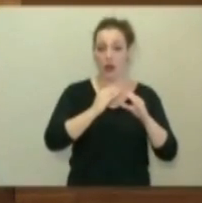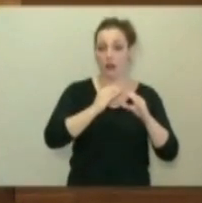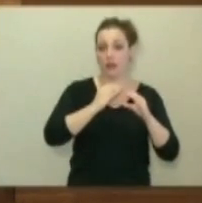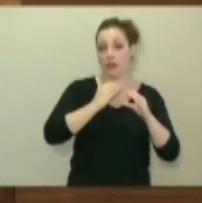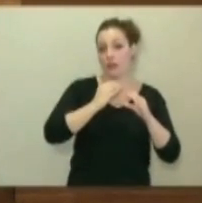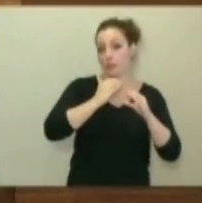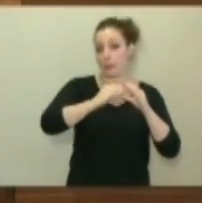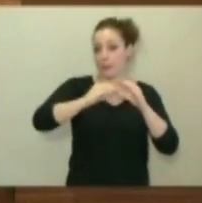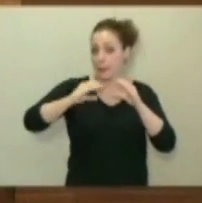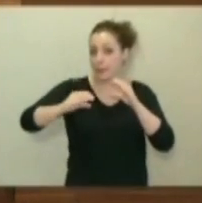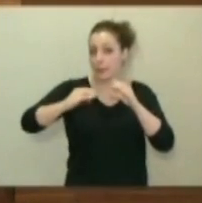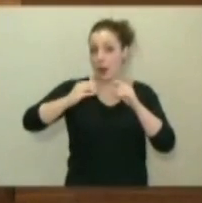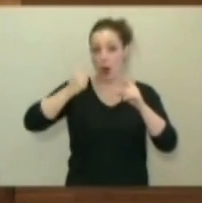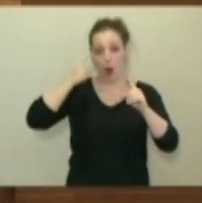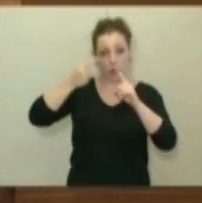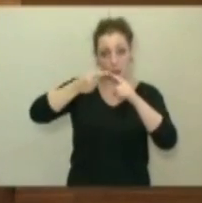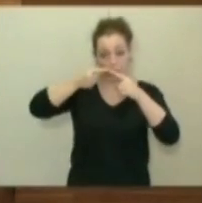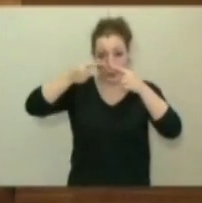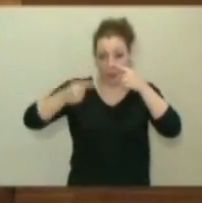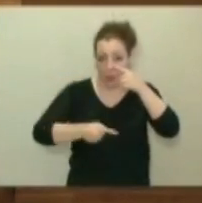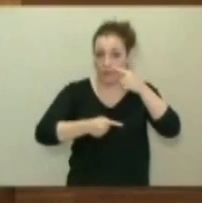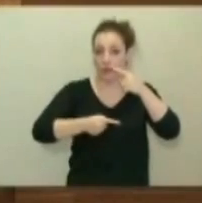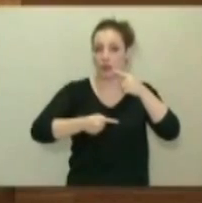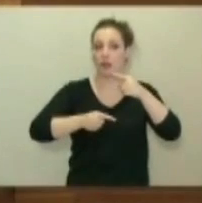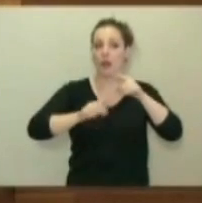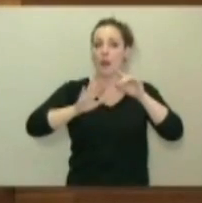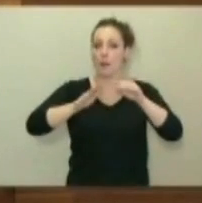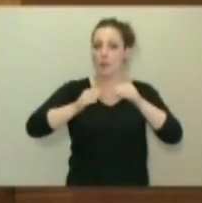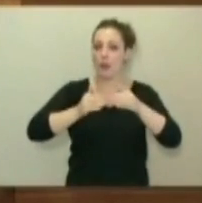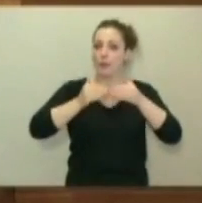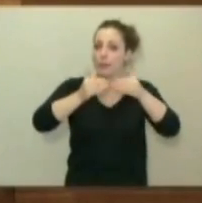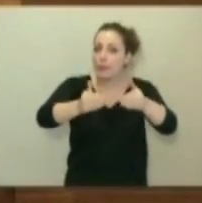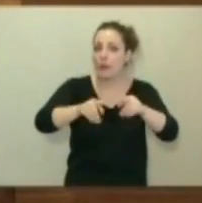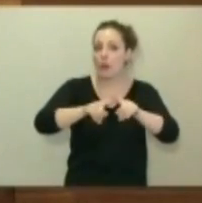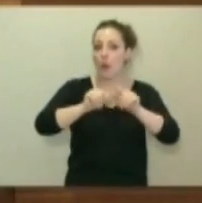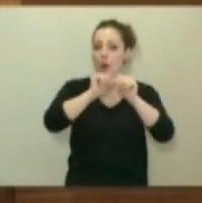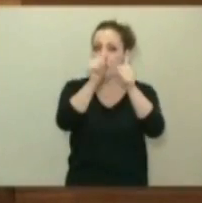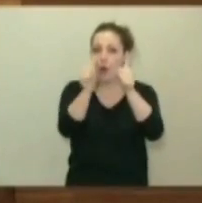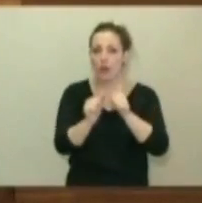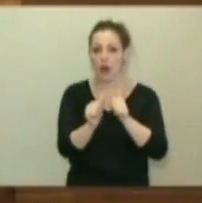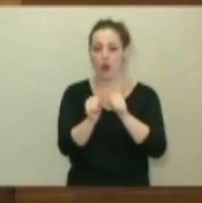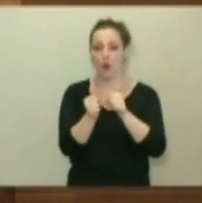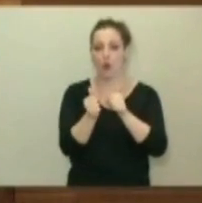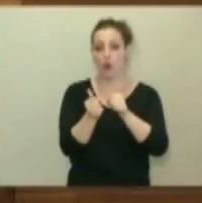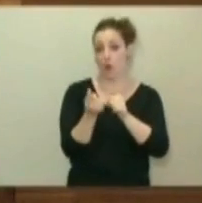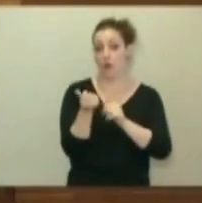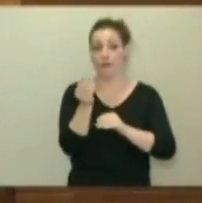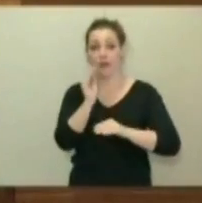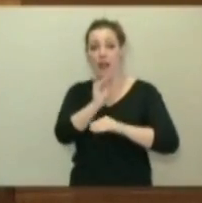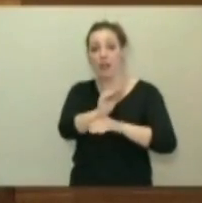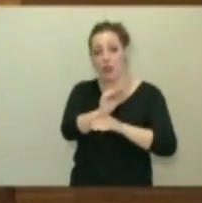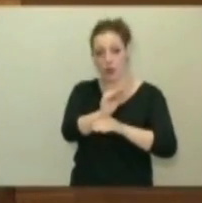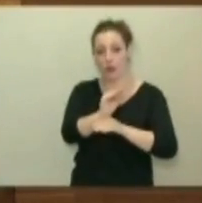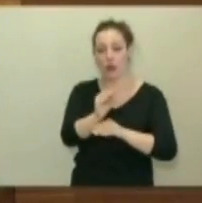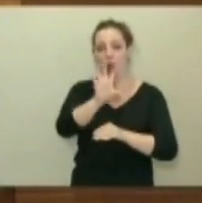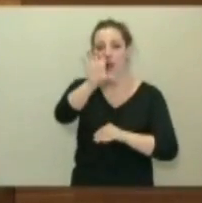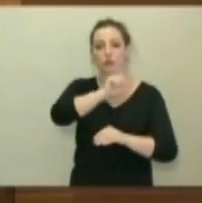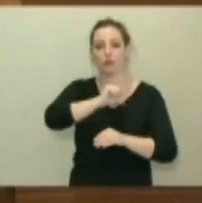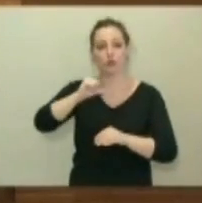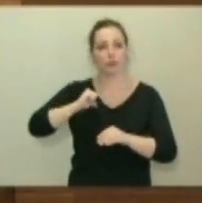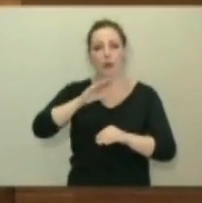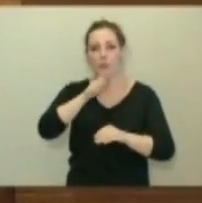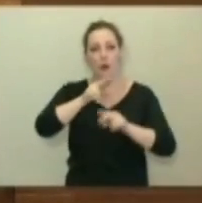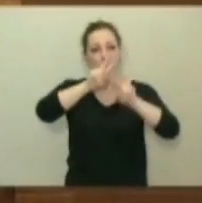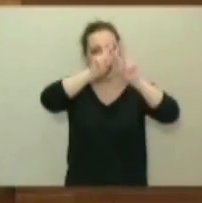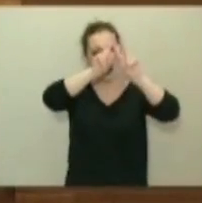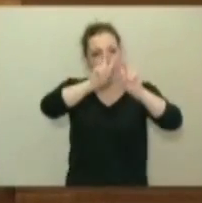del déficit, pero más allá de eso, el modelo de financiación autonómica, en cuya revisión parece